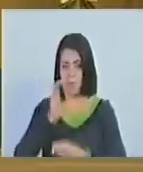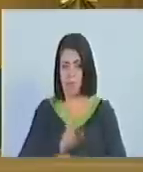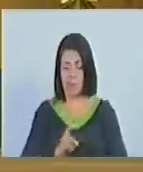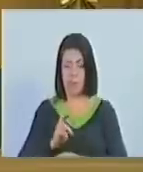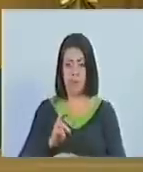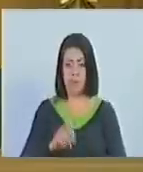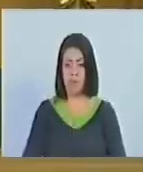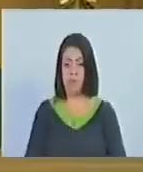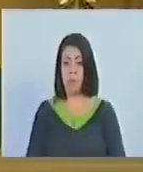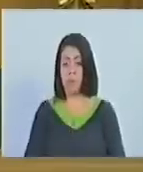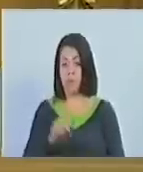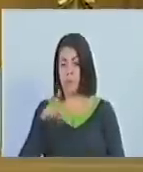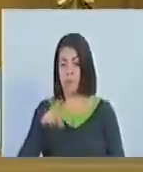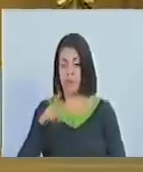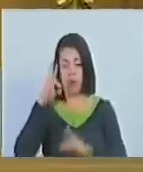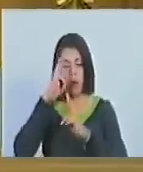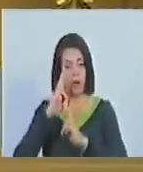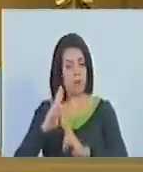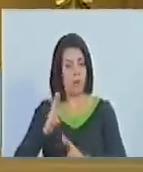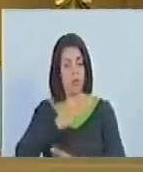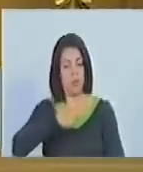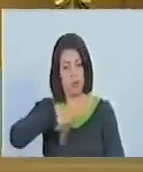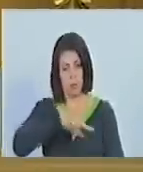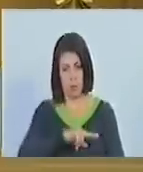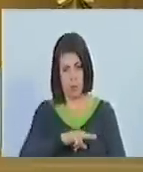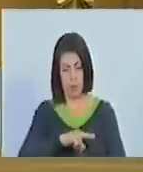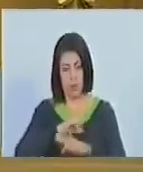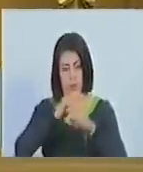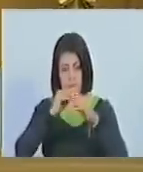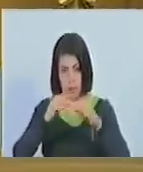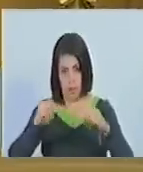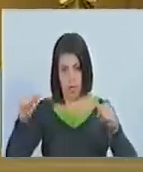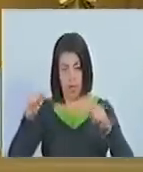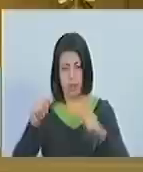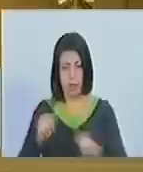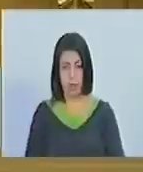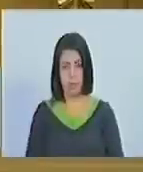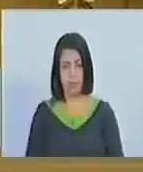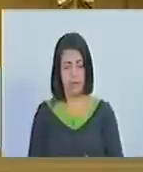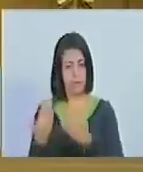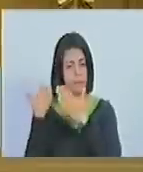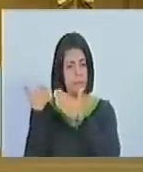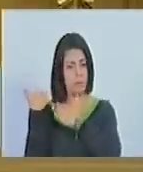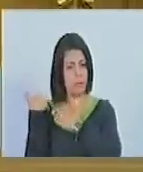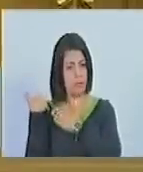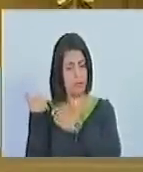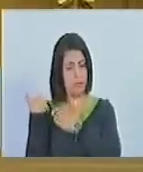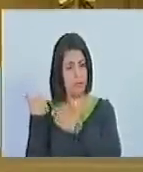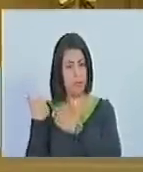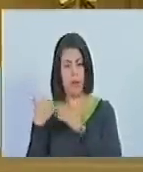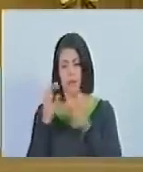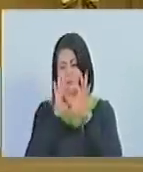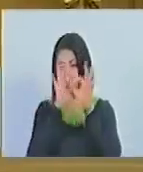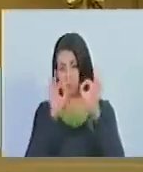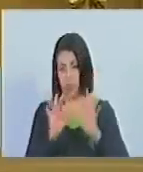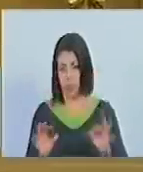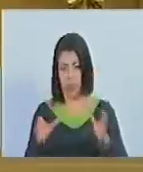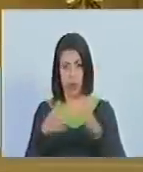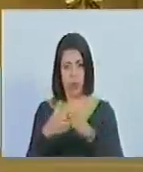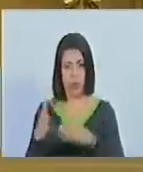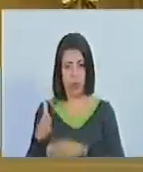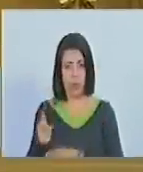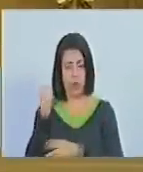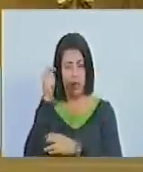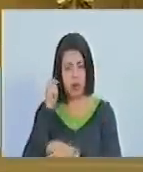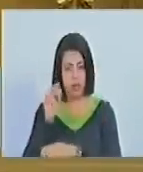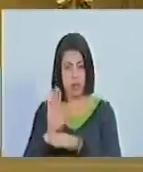respectivos en respeto a nuestra madre tierra asumiendo el carácter estratégico del sector pesquero